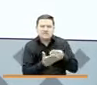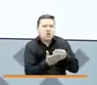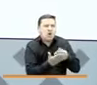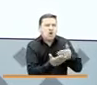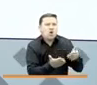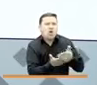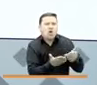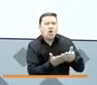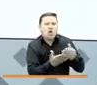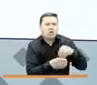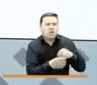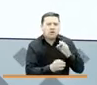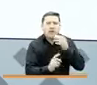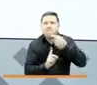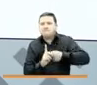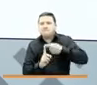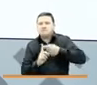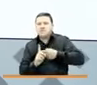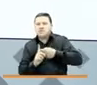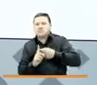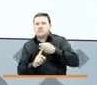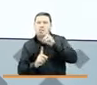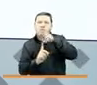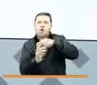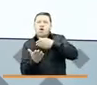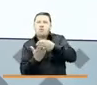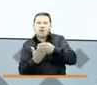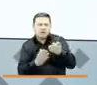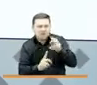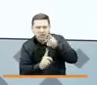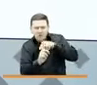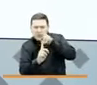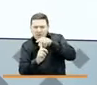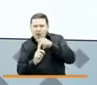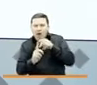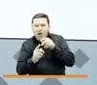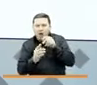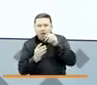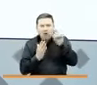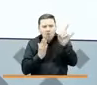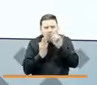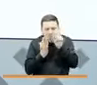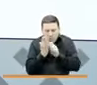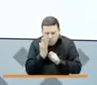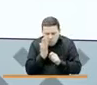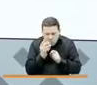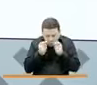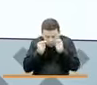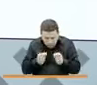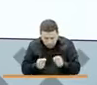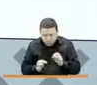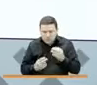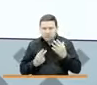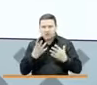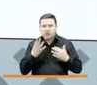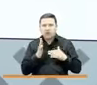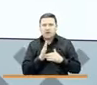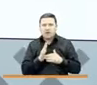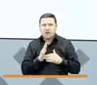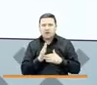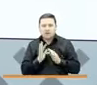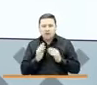cada mes o que compran cada dos meses. Y por eso llegamos a esos 75 mil pesos después de unos